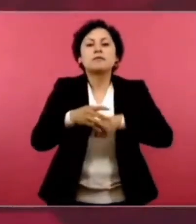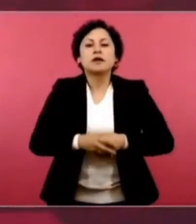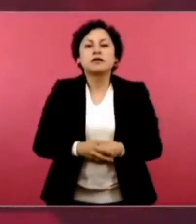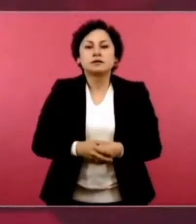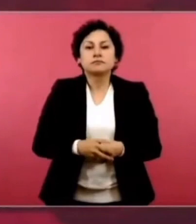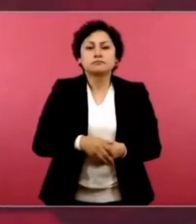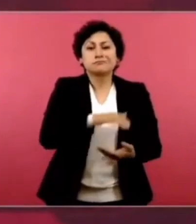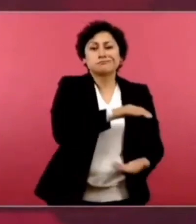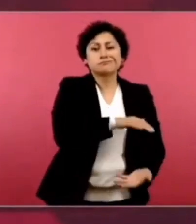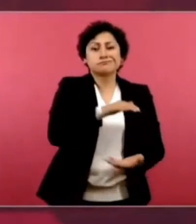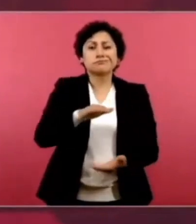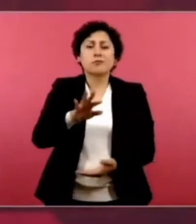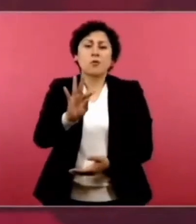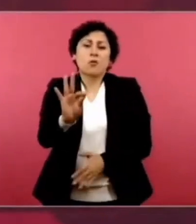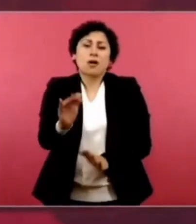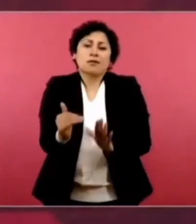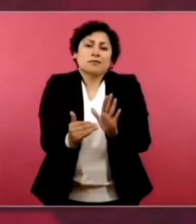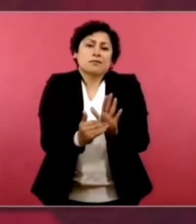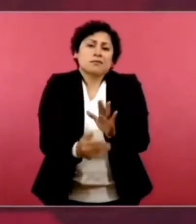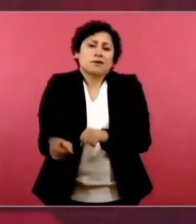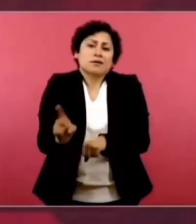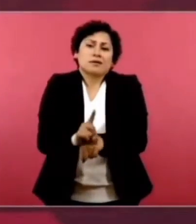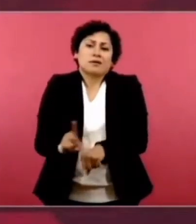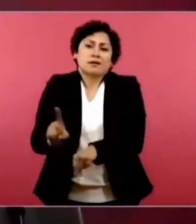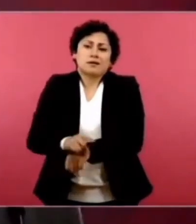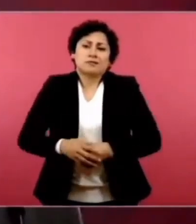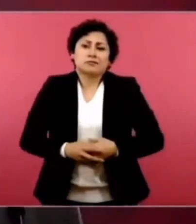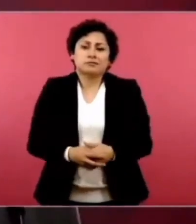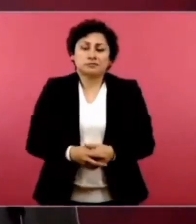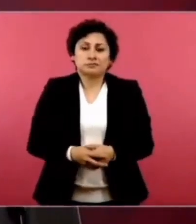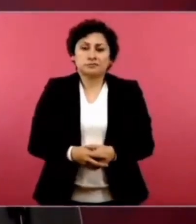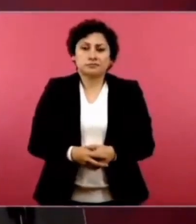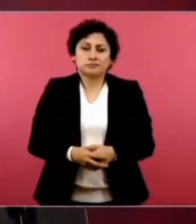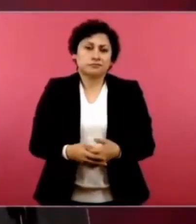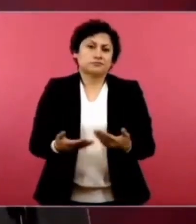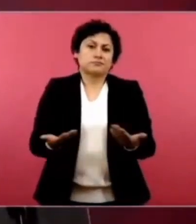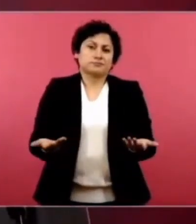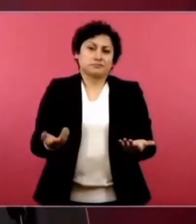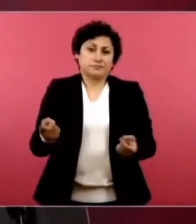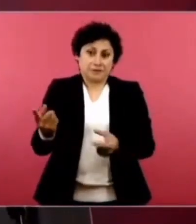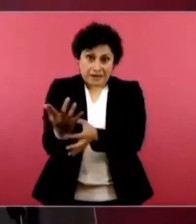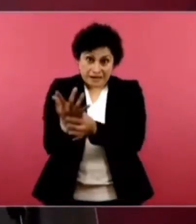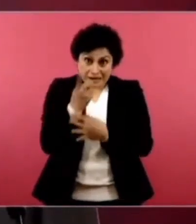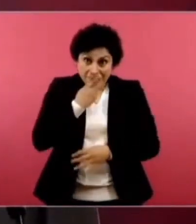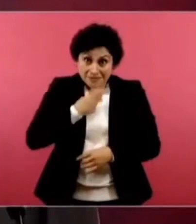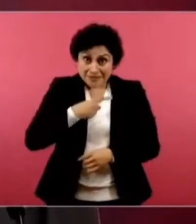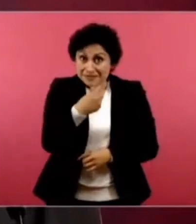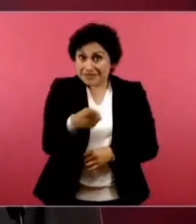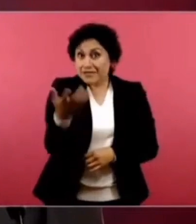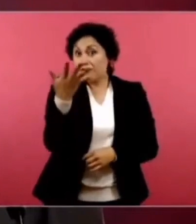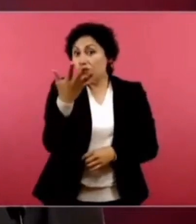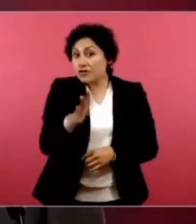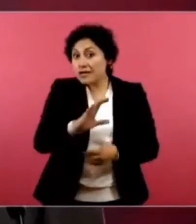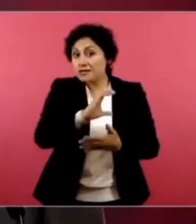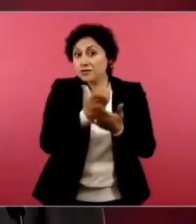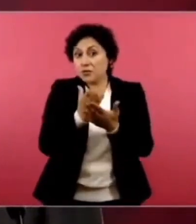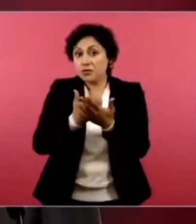barriles diarios. De esos 110 contratos ¿saben cuántos están